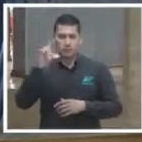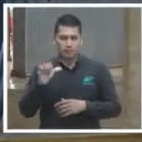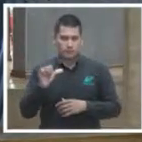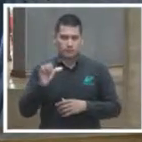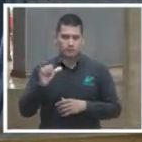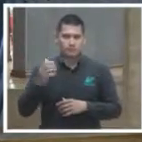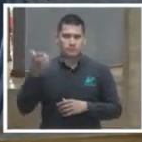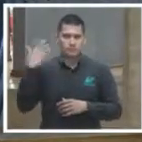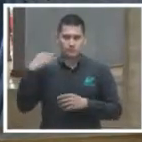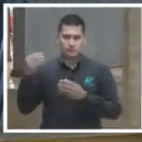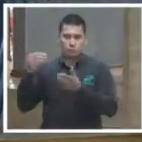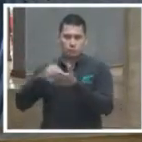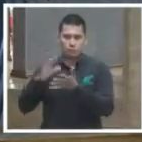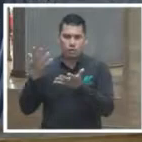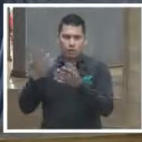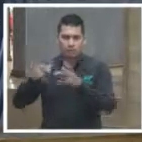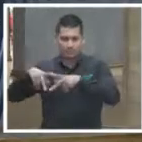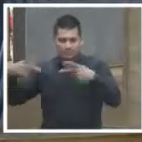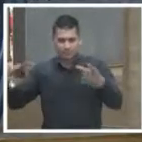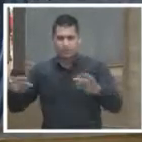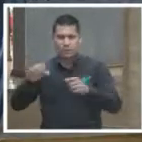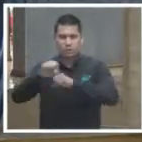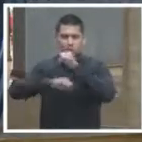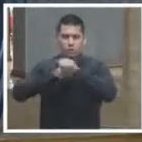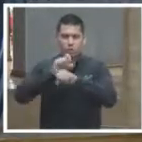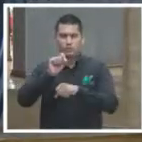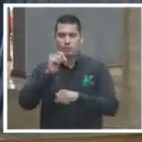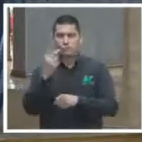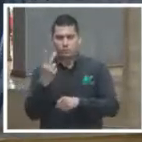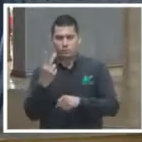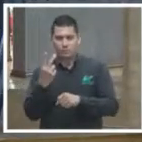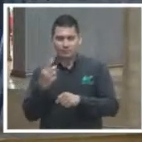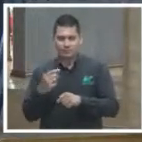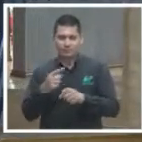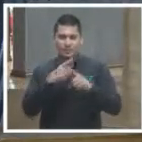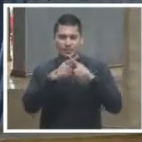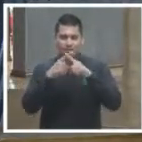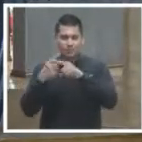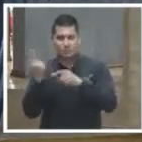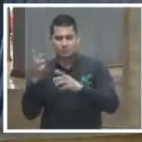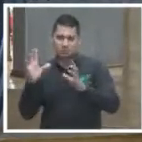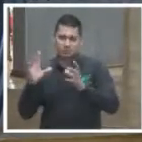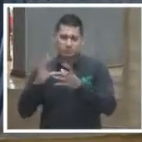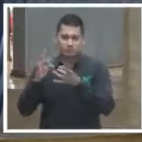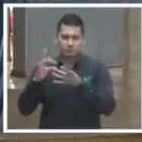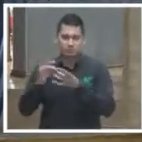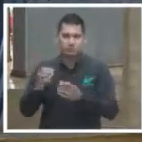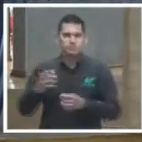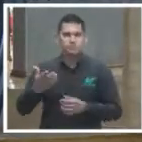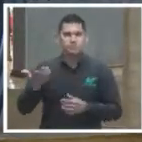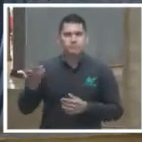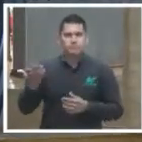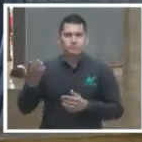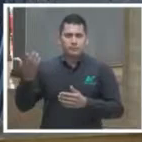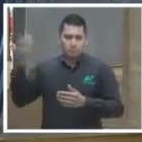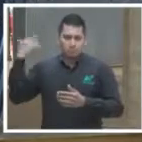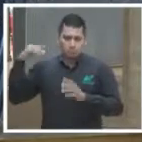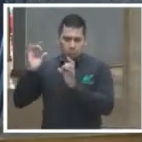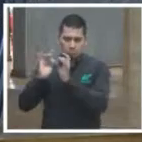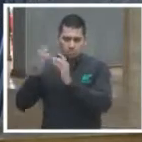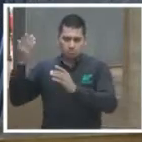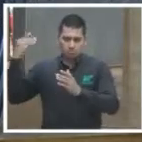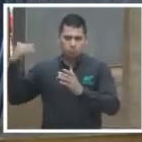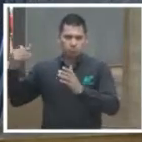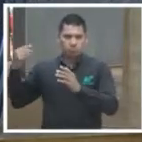periódico siglo XXI en Guadalajara él cuando y recordarán ustedes hubo dos eventos muy intereses muy